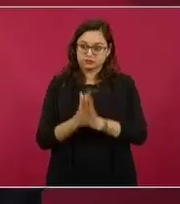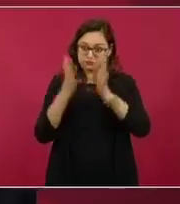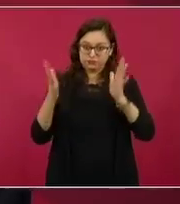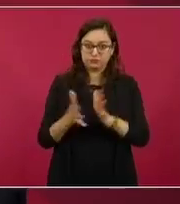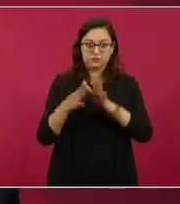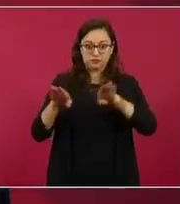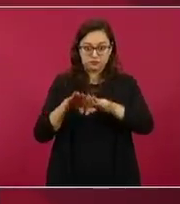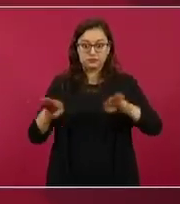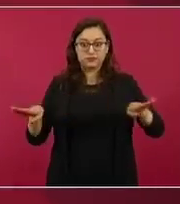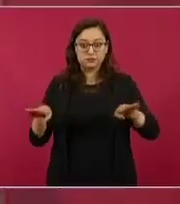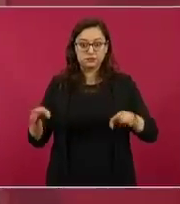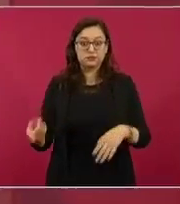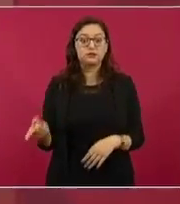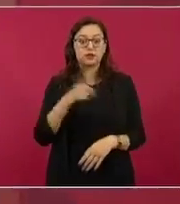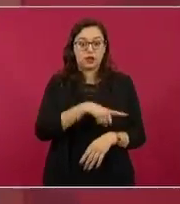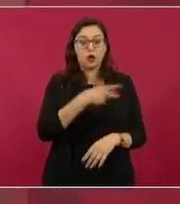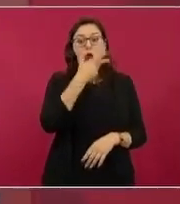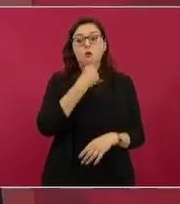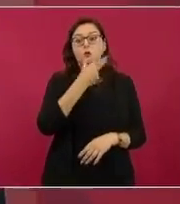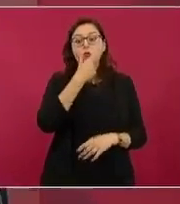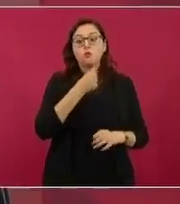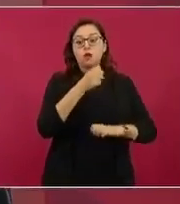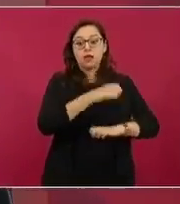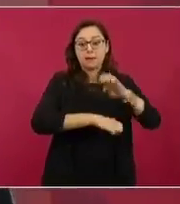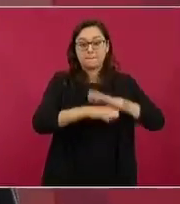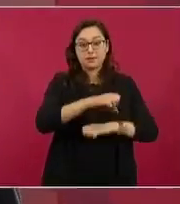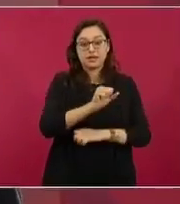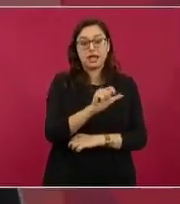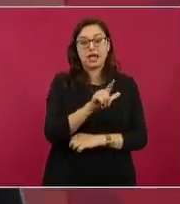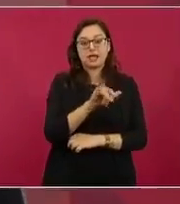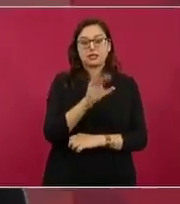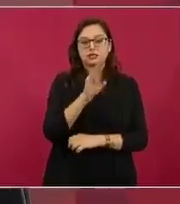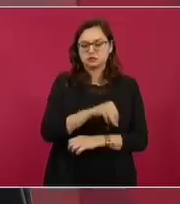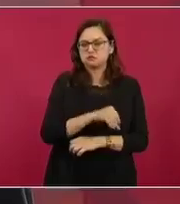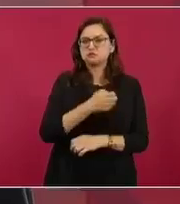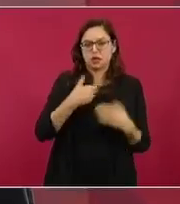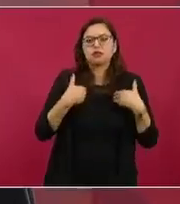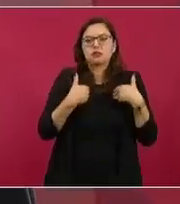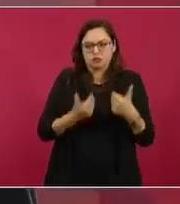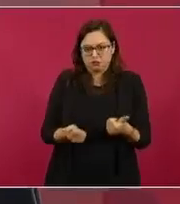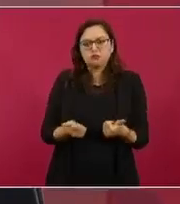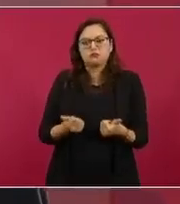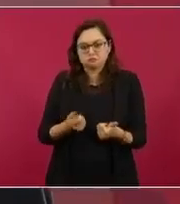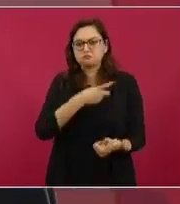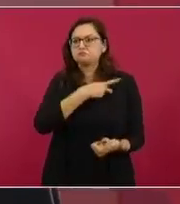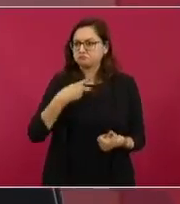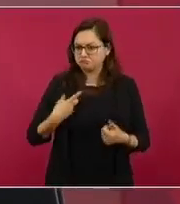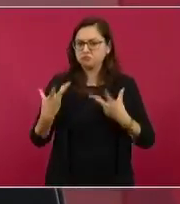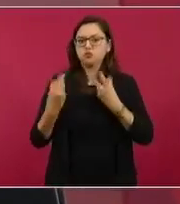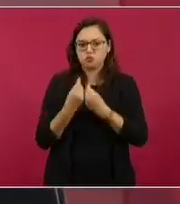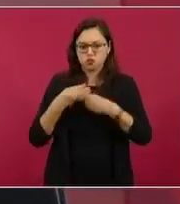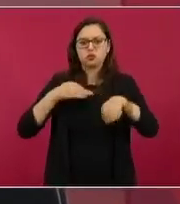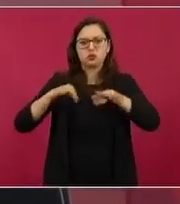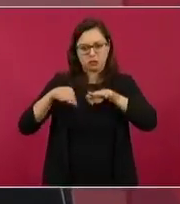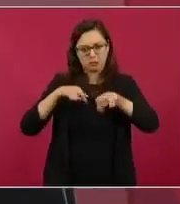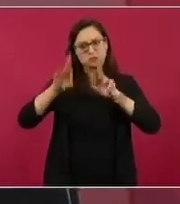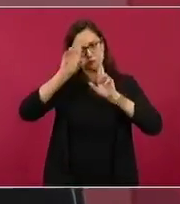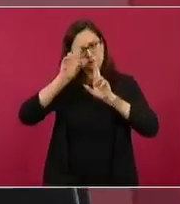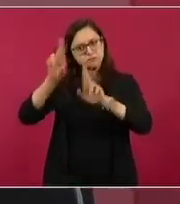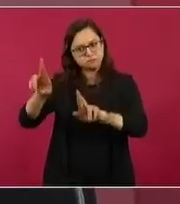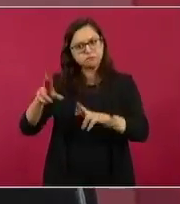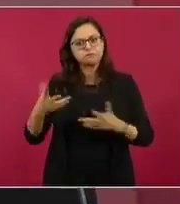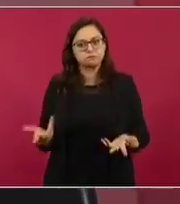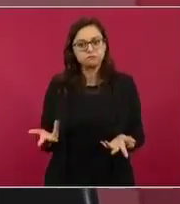Slim entiende esto porque es institucional y otros también, otros empresarios. Sin